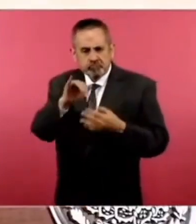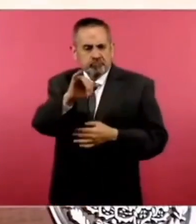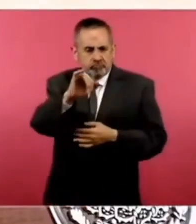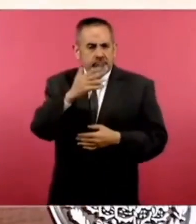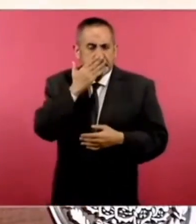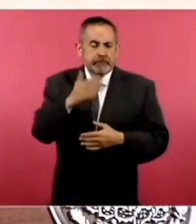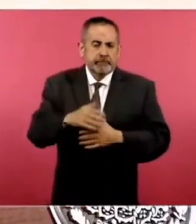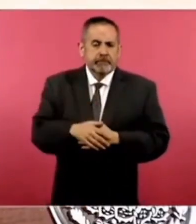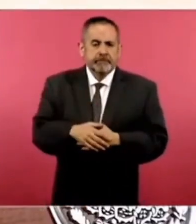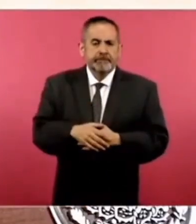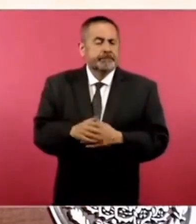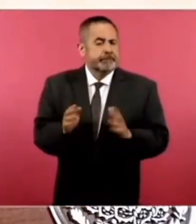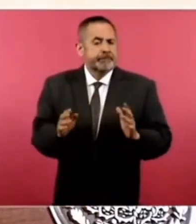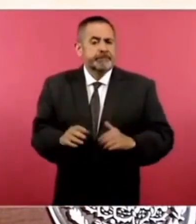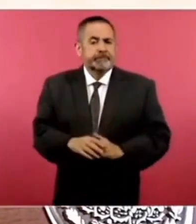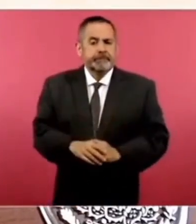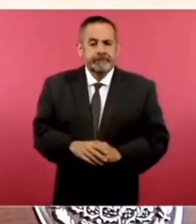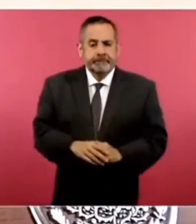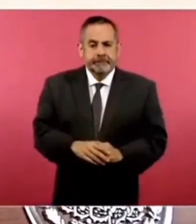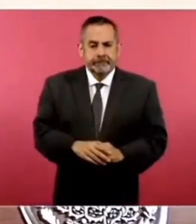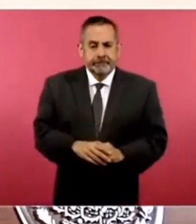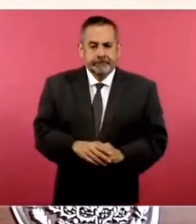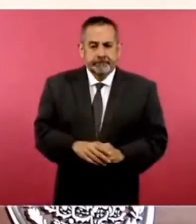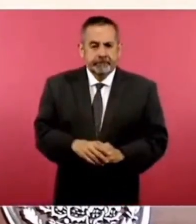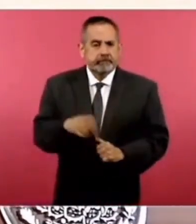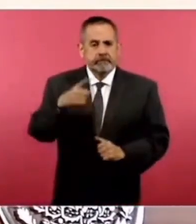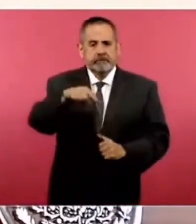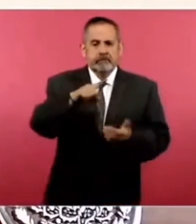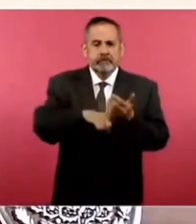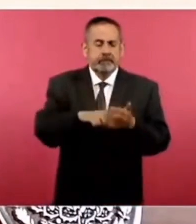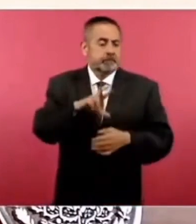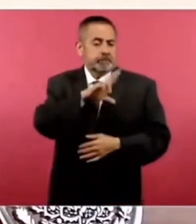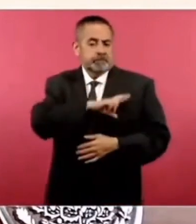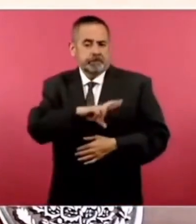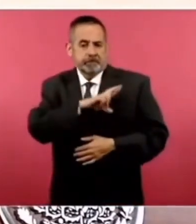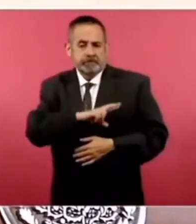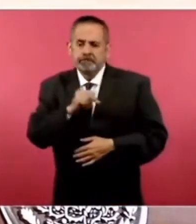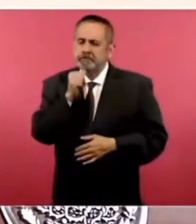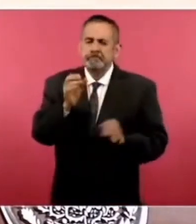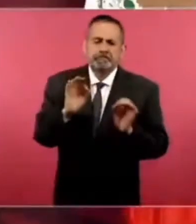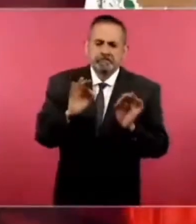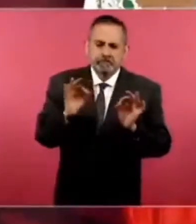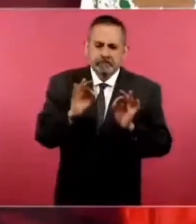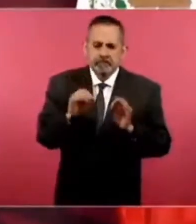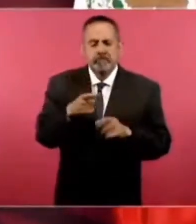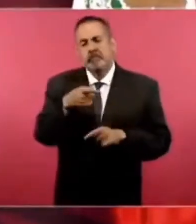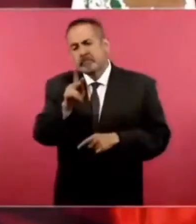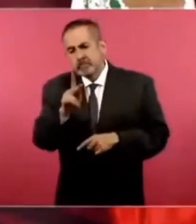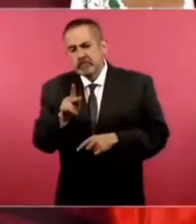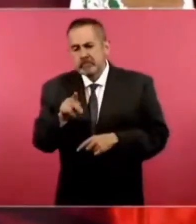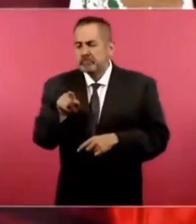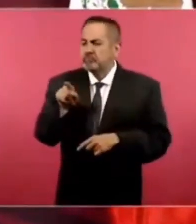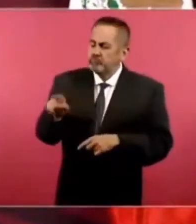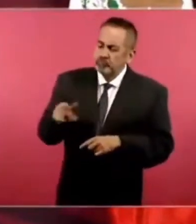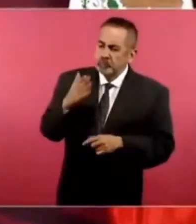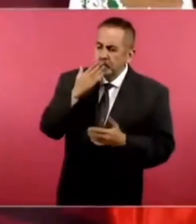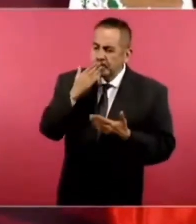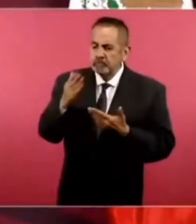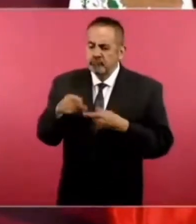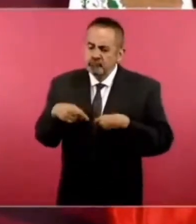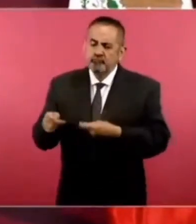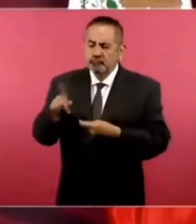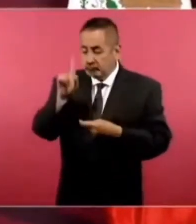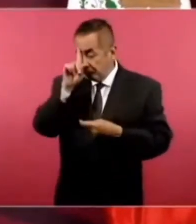Ellos no rentan, pero sí tengo